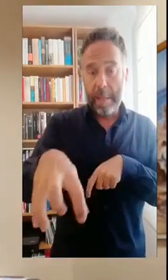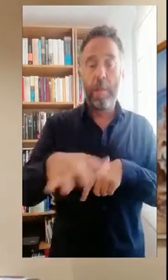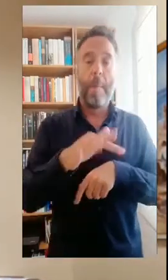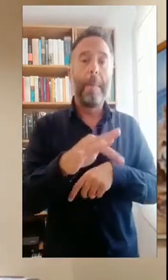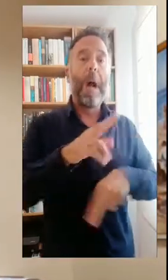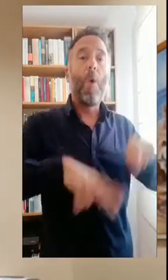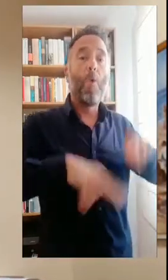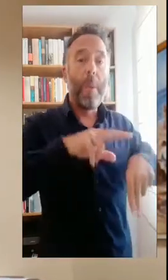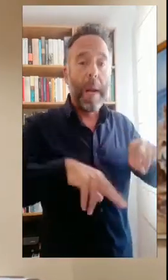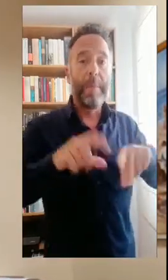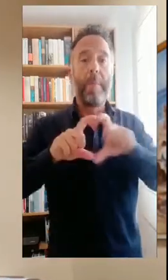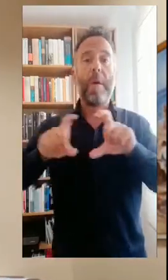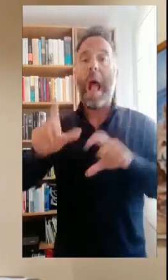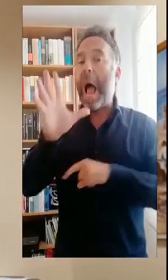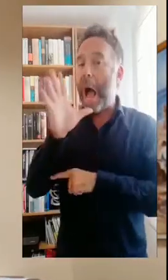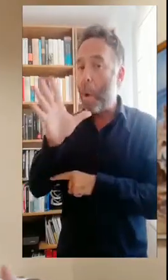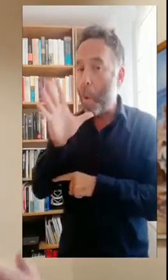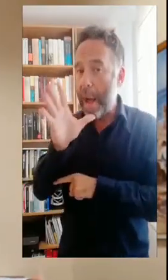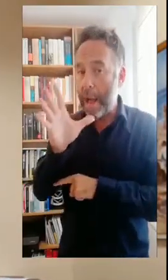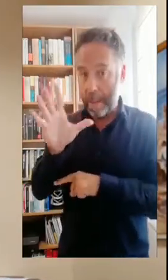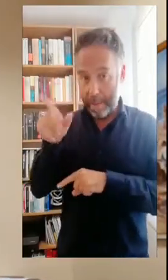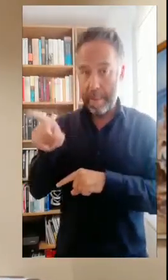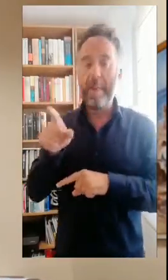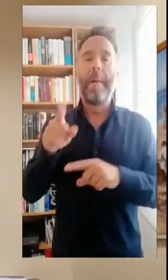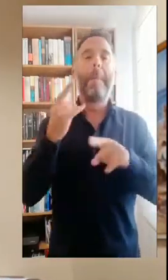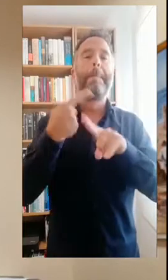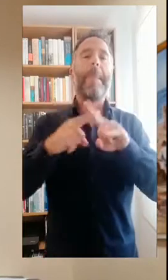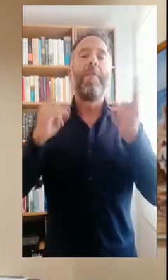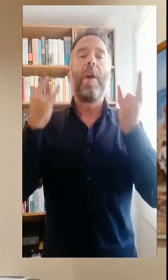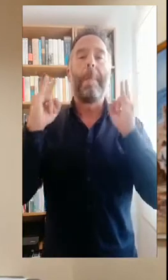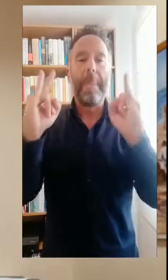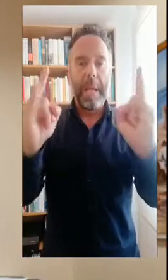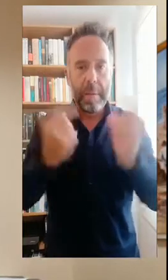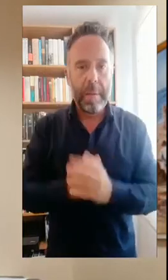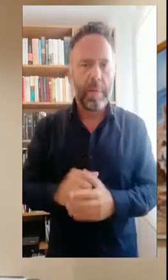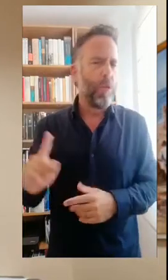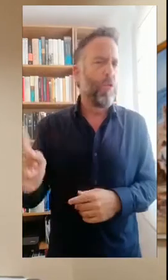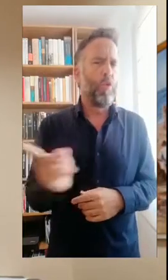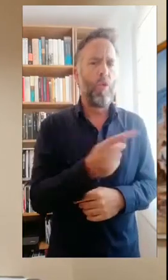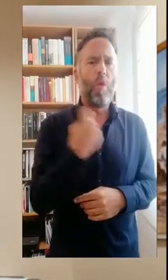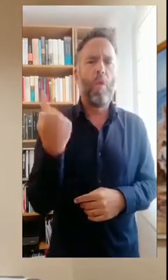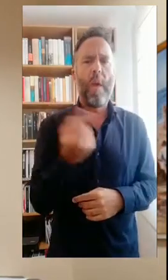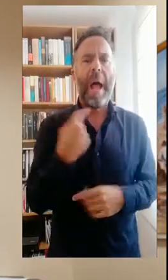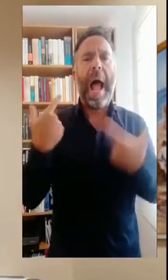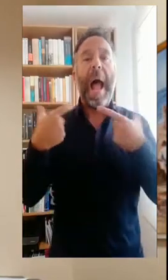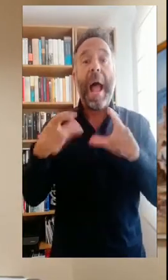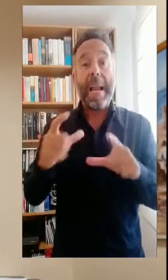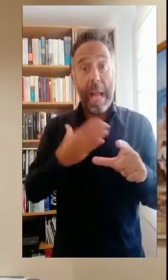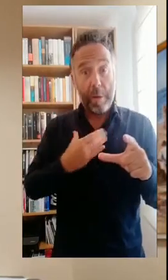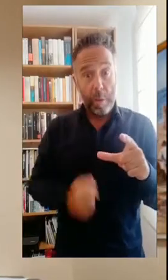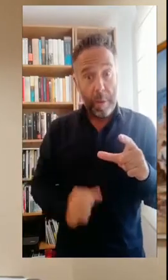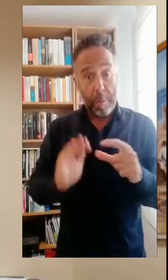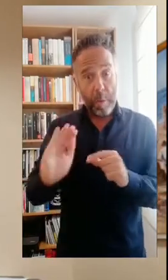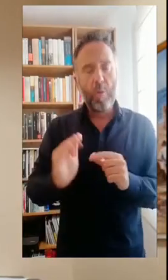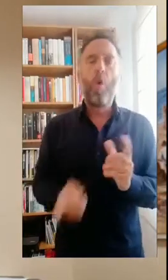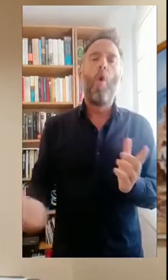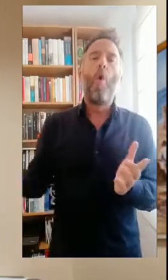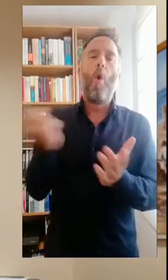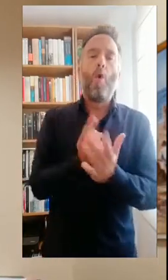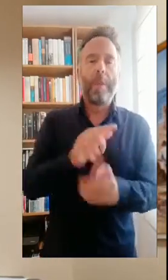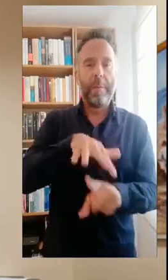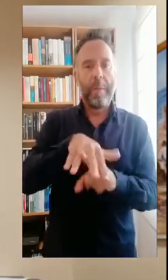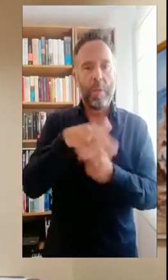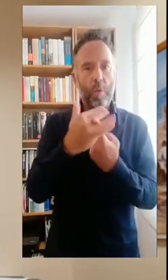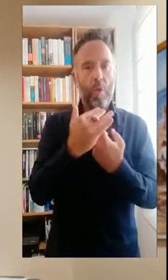Gerencia Municipal de Urbanismo, EMASA, Medio Ambiente, en fin, todas las áreas municipales, estamos retomando la normalidad